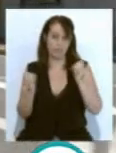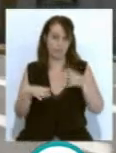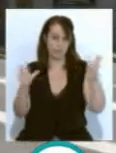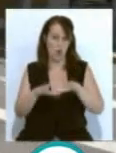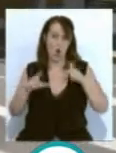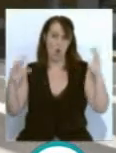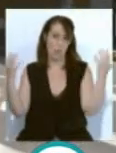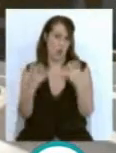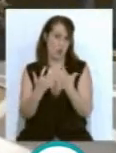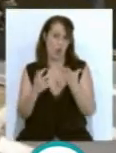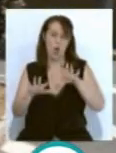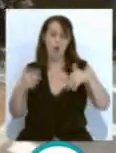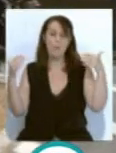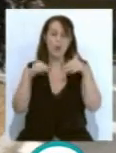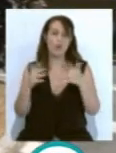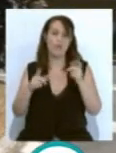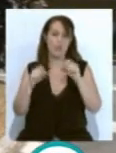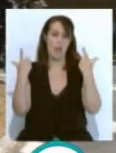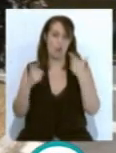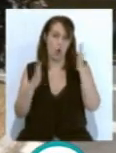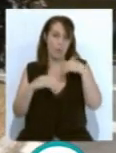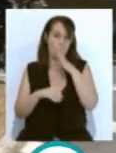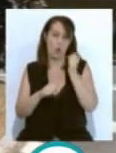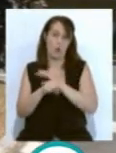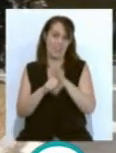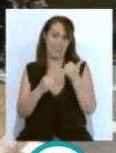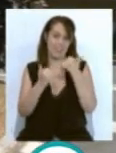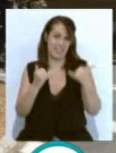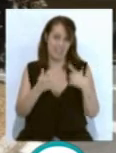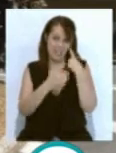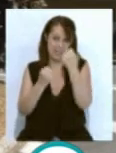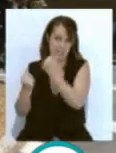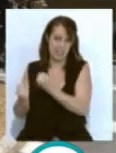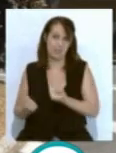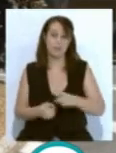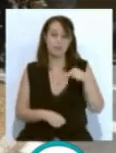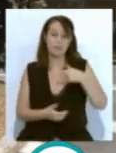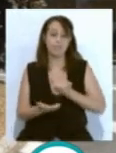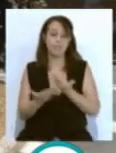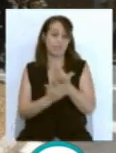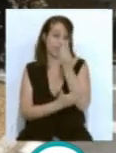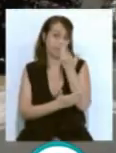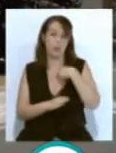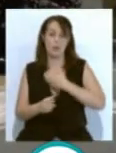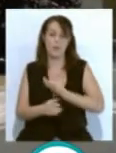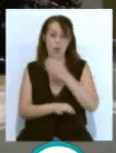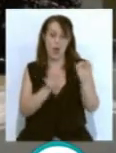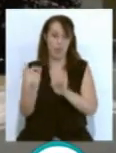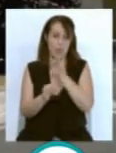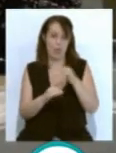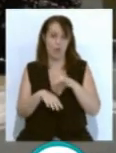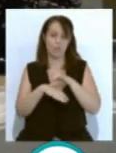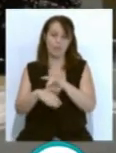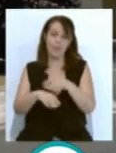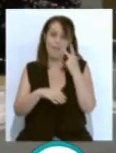convocatorio oficial a causa de la crisis sanitaria por la COVID-19. En torno a este día el Ayuntamiento ha organizado además visitas